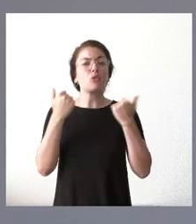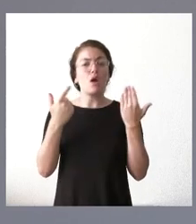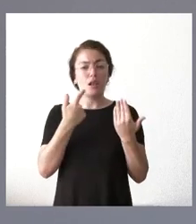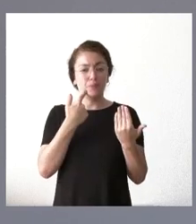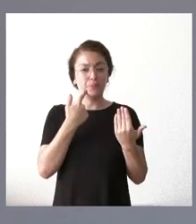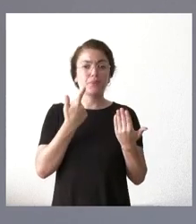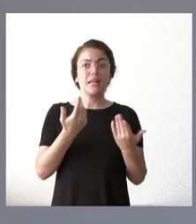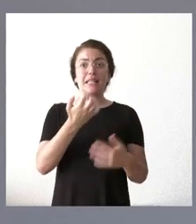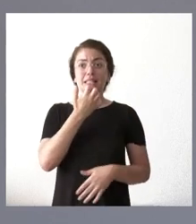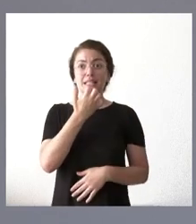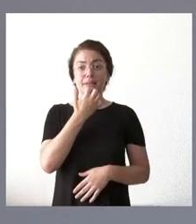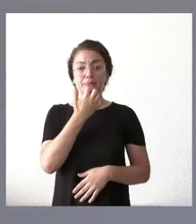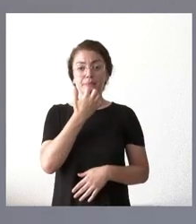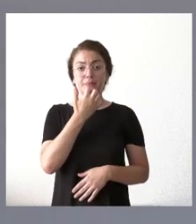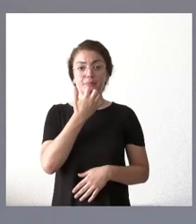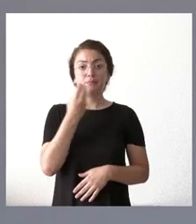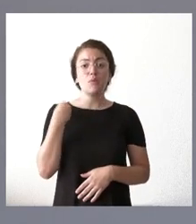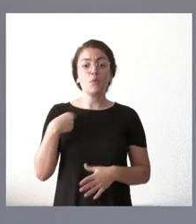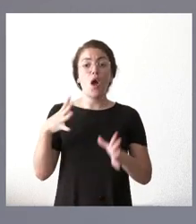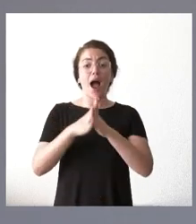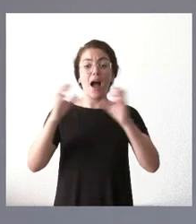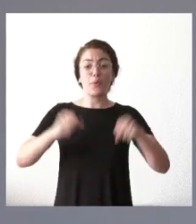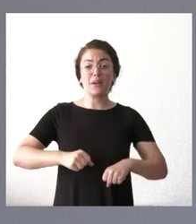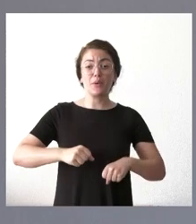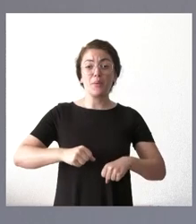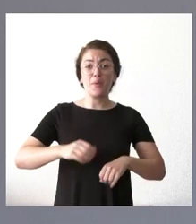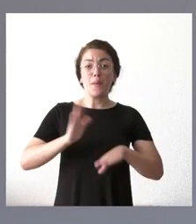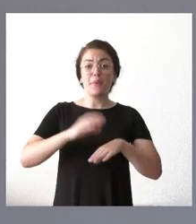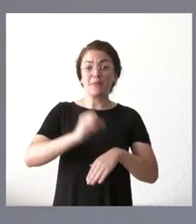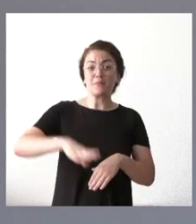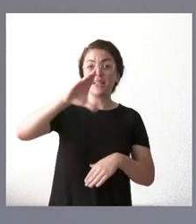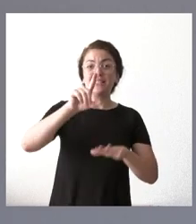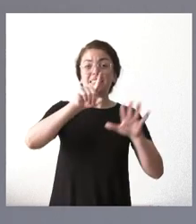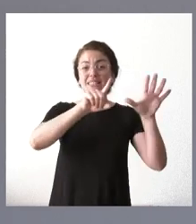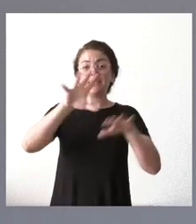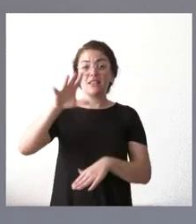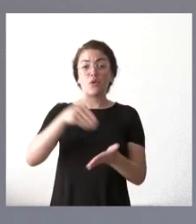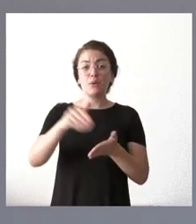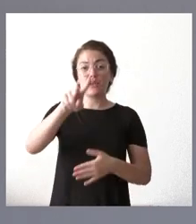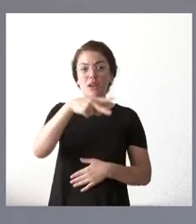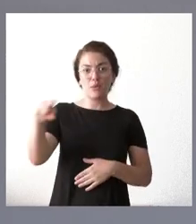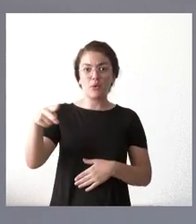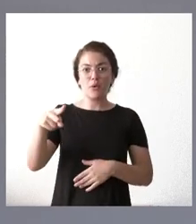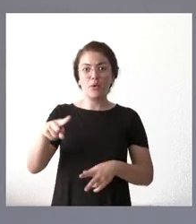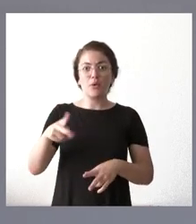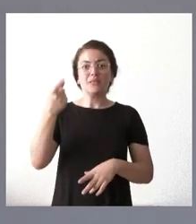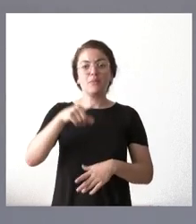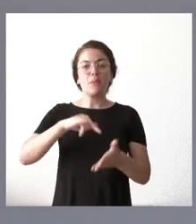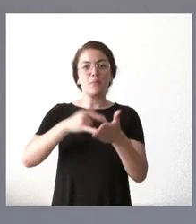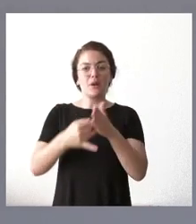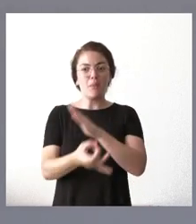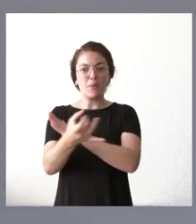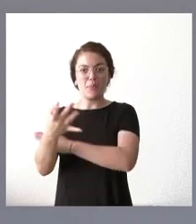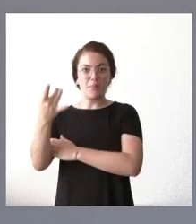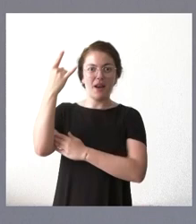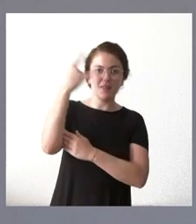el acuerdo de ampliar a 65 millones de euros y hacer nuevos programas para Ávila y para Salamanca ha sido consensuado por unanimidad,